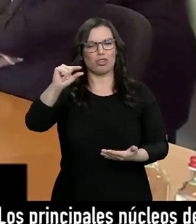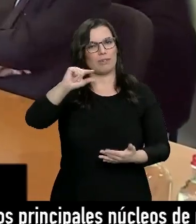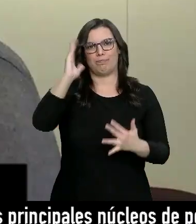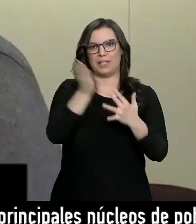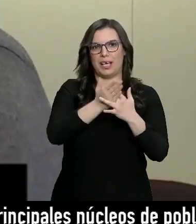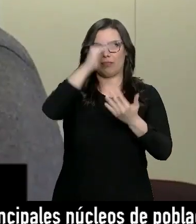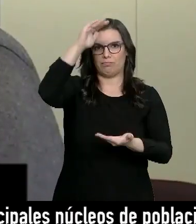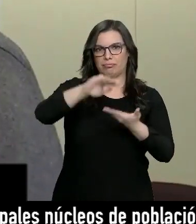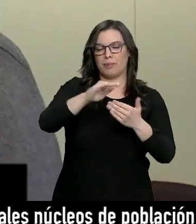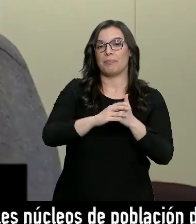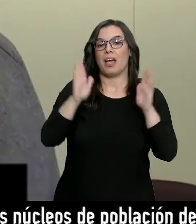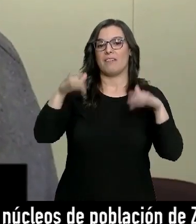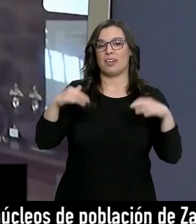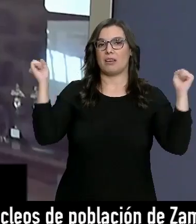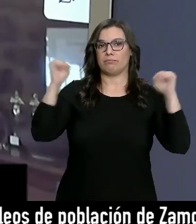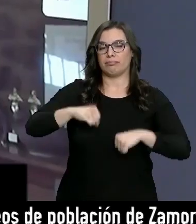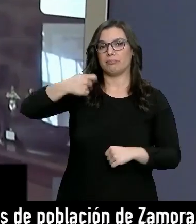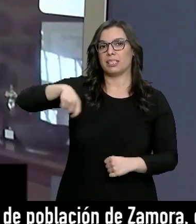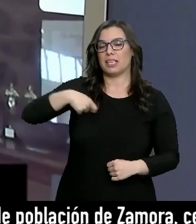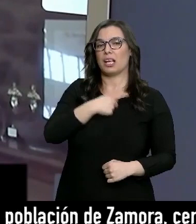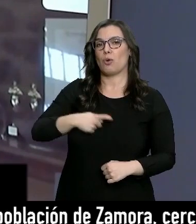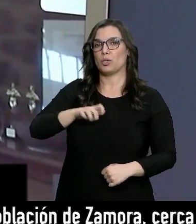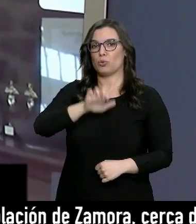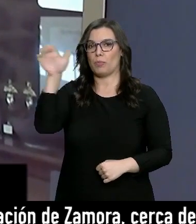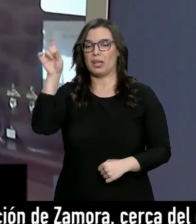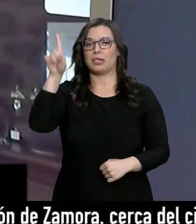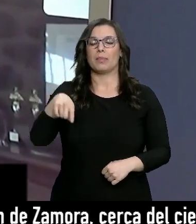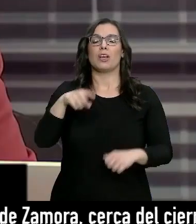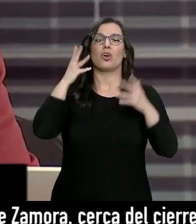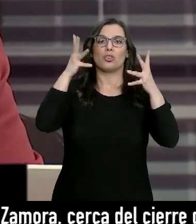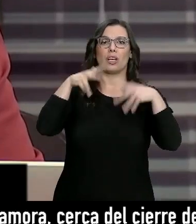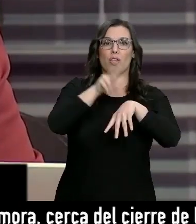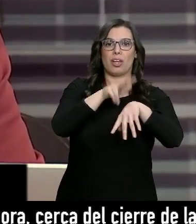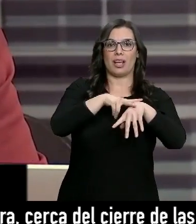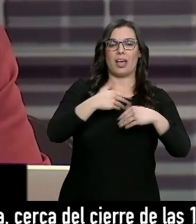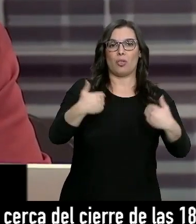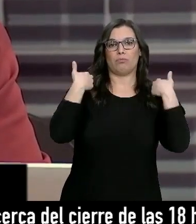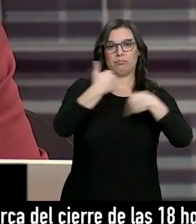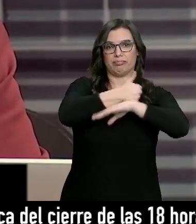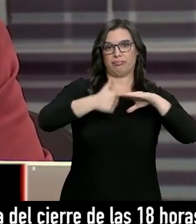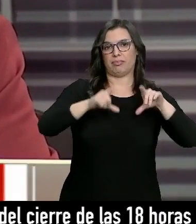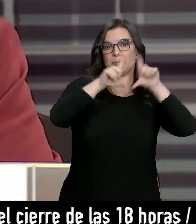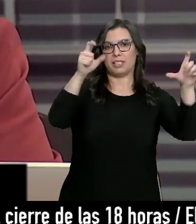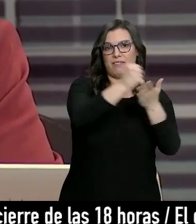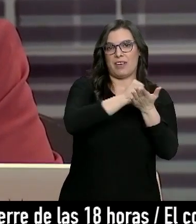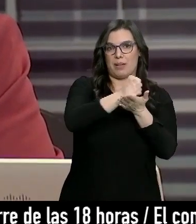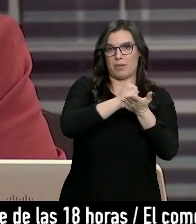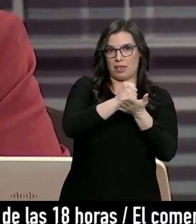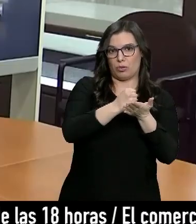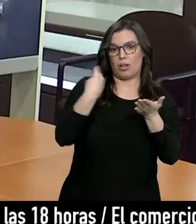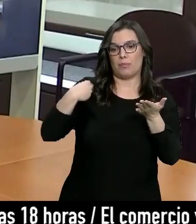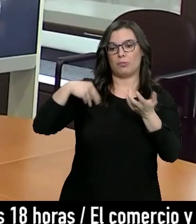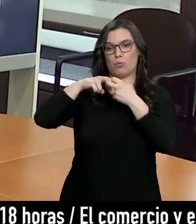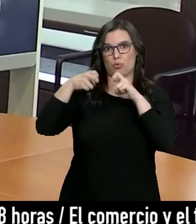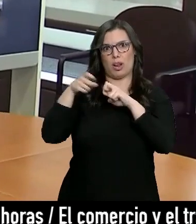este domingo entre la presidenta von der Leyen y los consejeros delegados de las farmacéuticas con quien Bruselas tiene contratos de vacunas